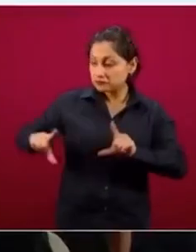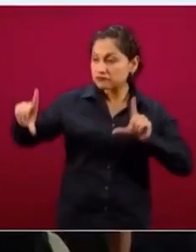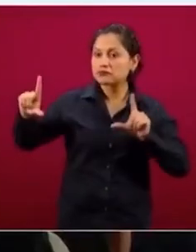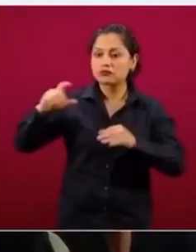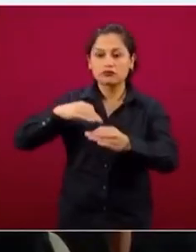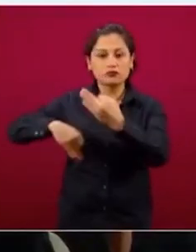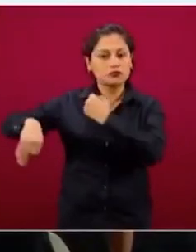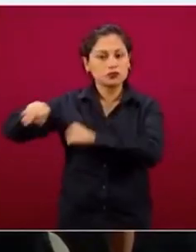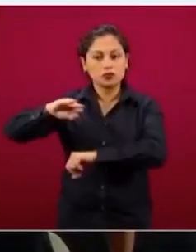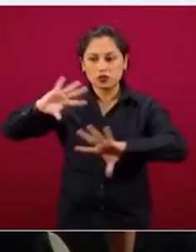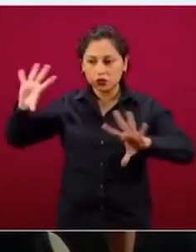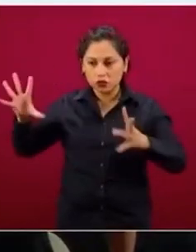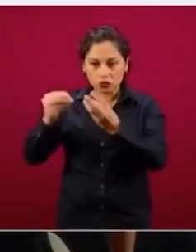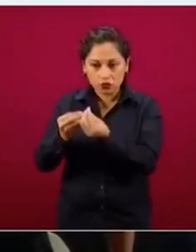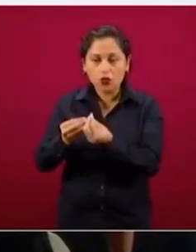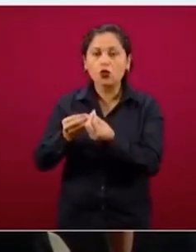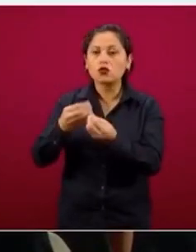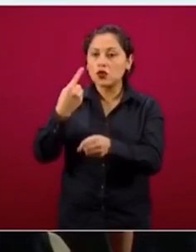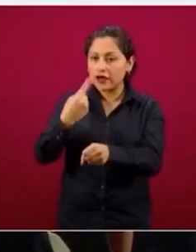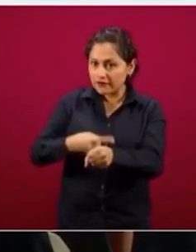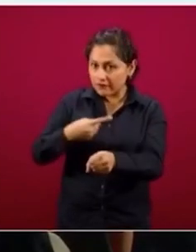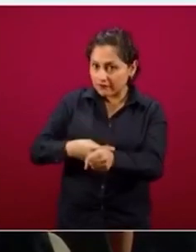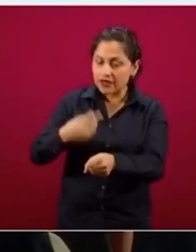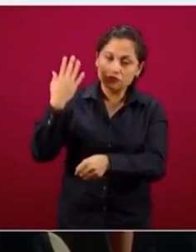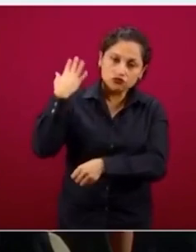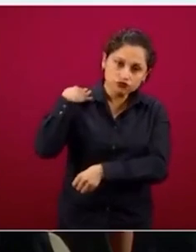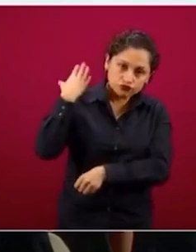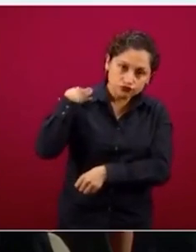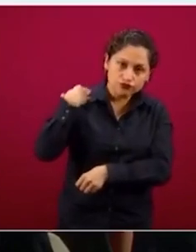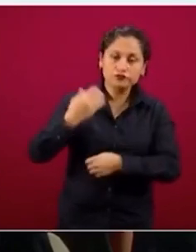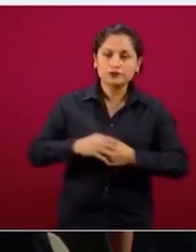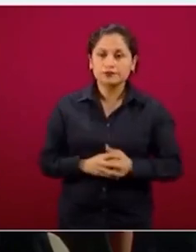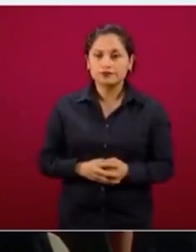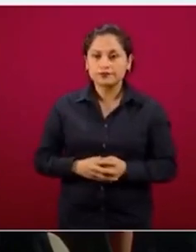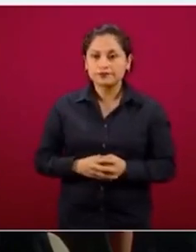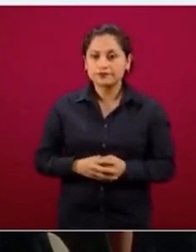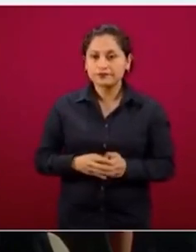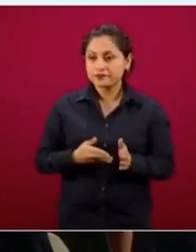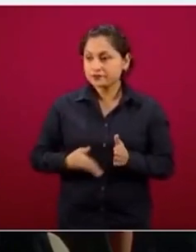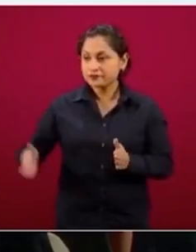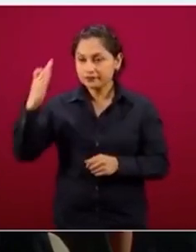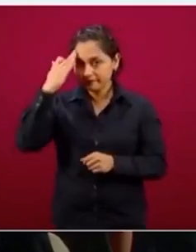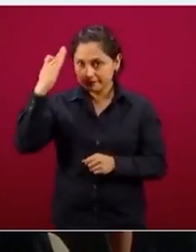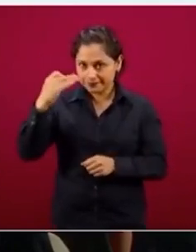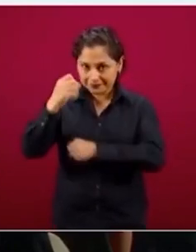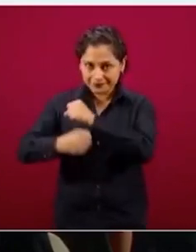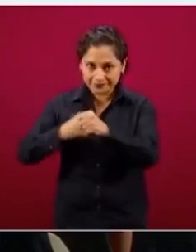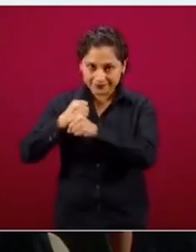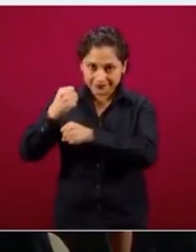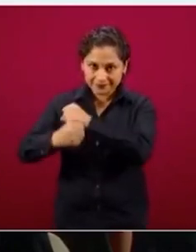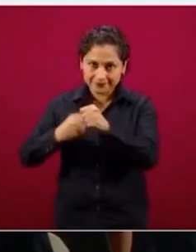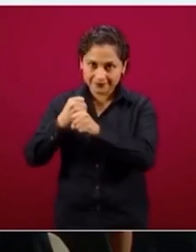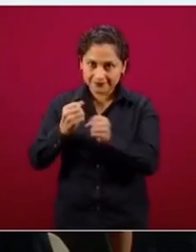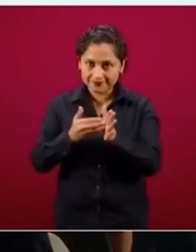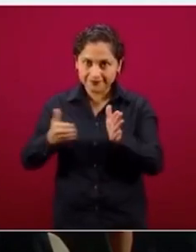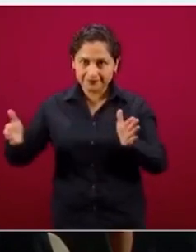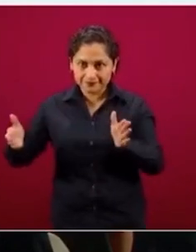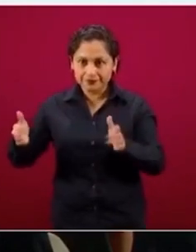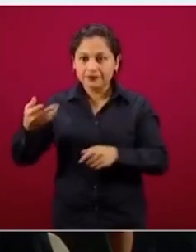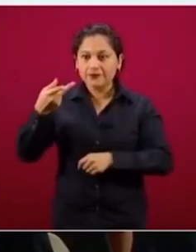lo que está registrado en neumonías en el Sistema Nacional de Información y Salud desde estos años. Y hay dos causas